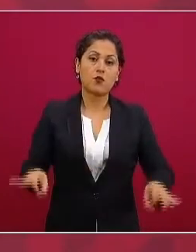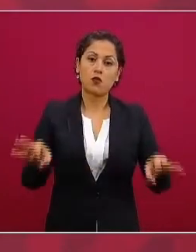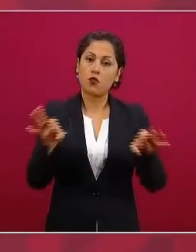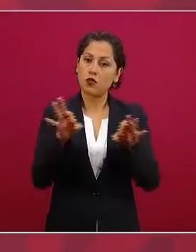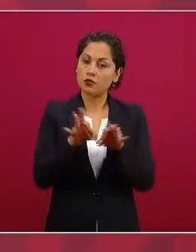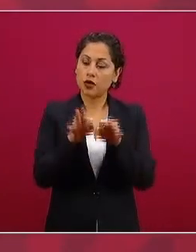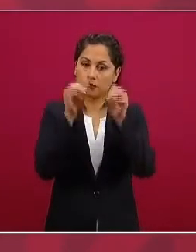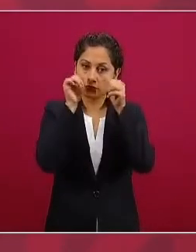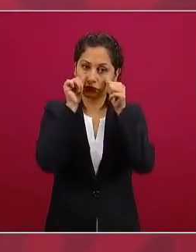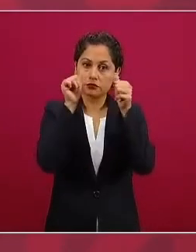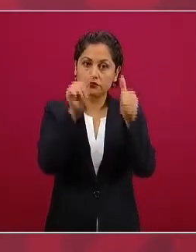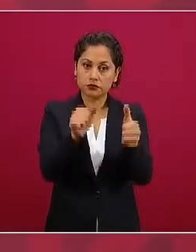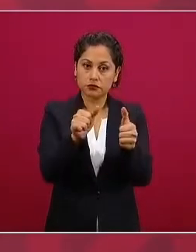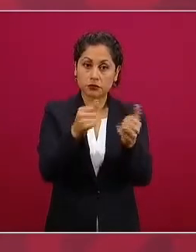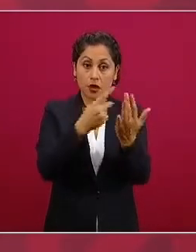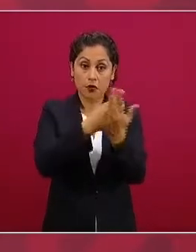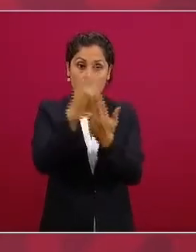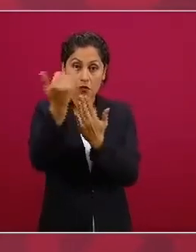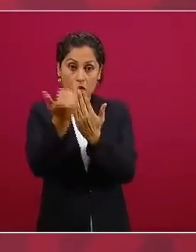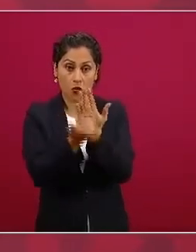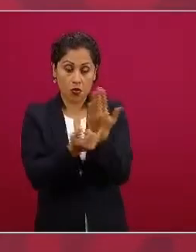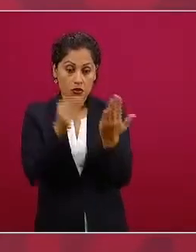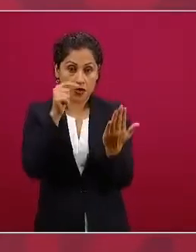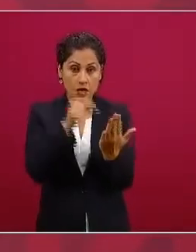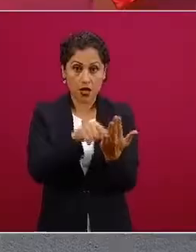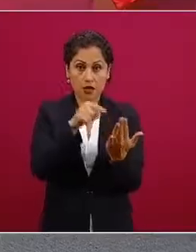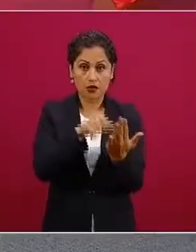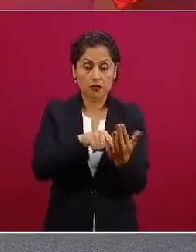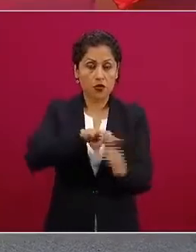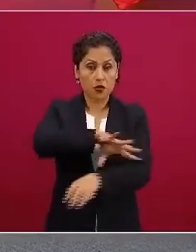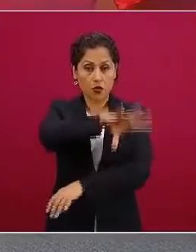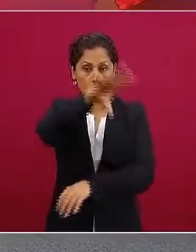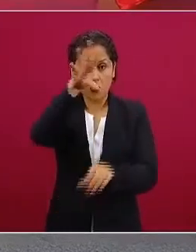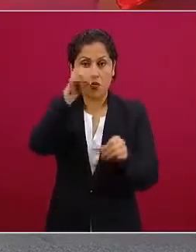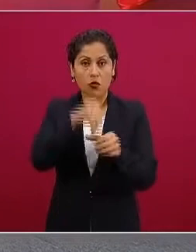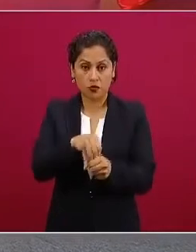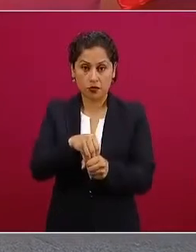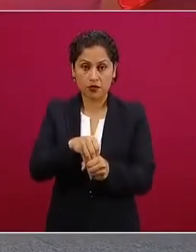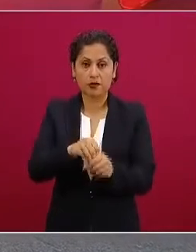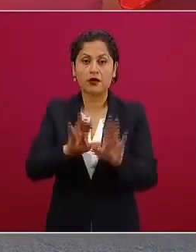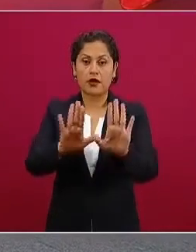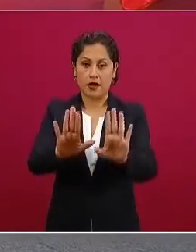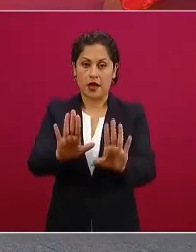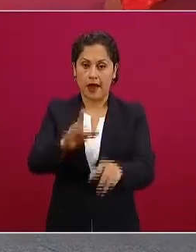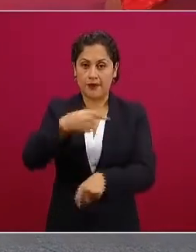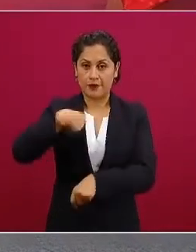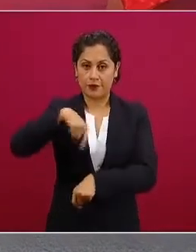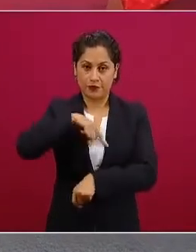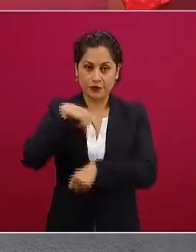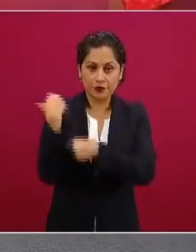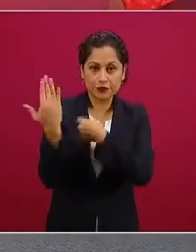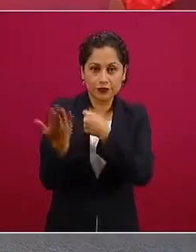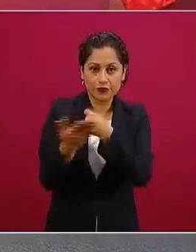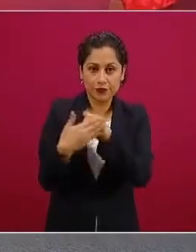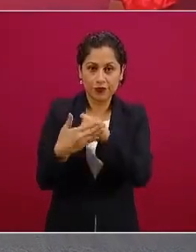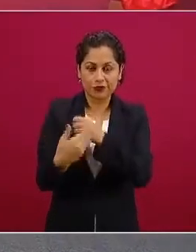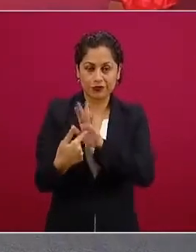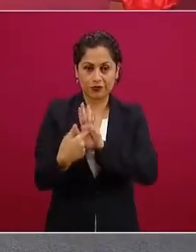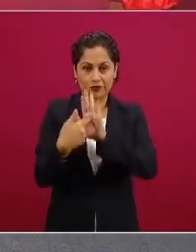todo el proyecto que por cierto ya se los vamos a traer a presentar porque ya empezó